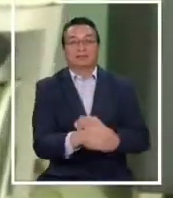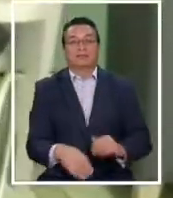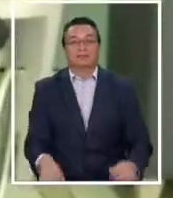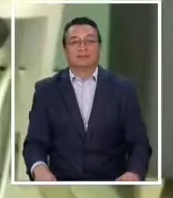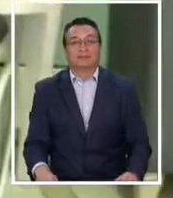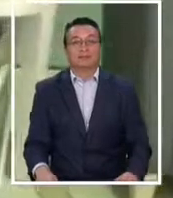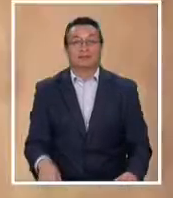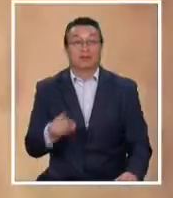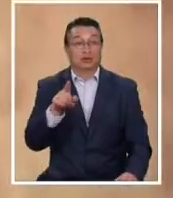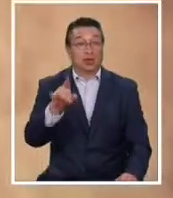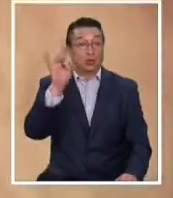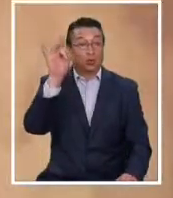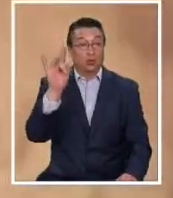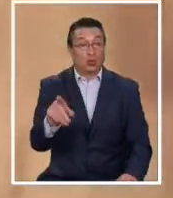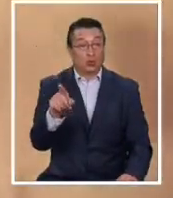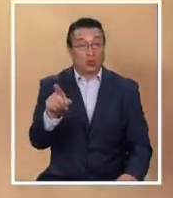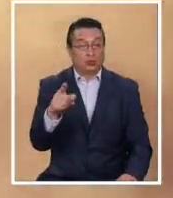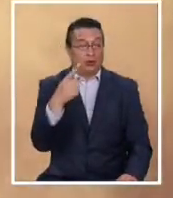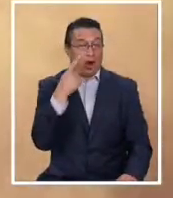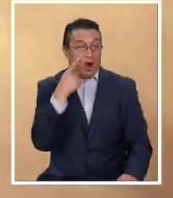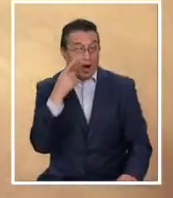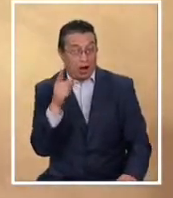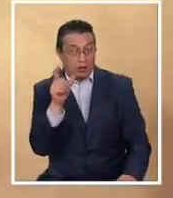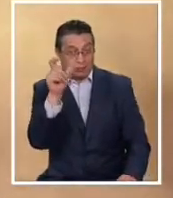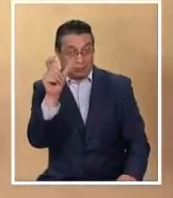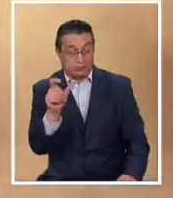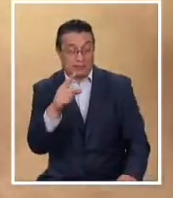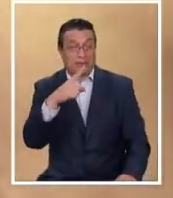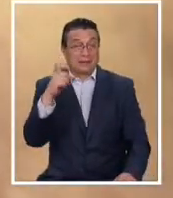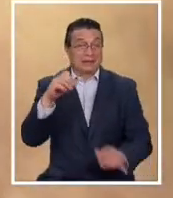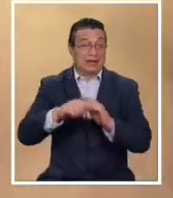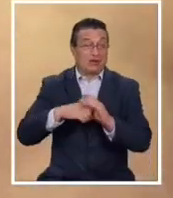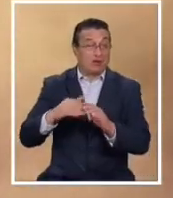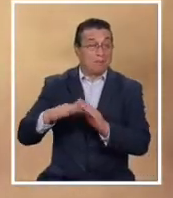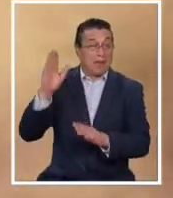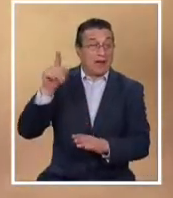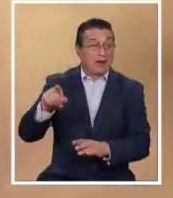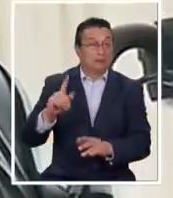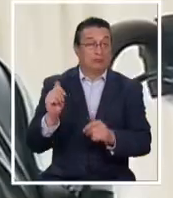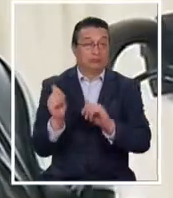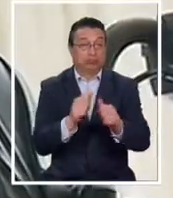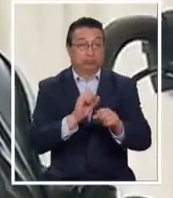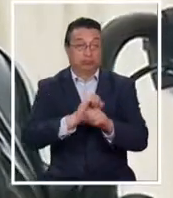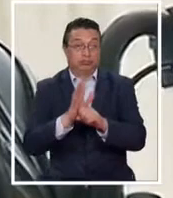Pero este no es el único caso que hemos conocido de una persona centenaria que vence al virus.